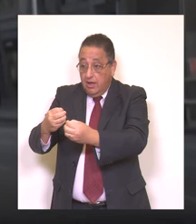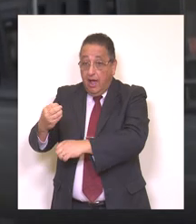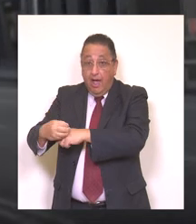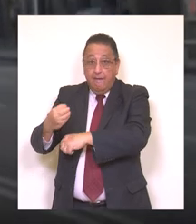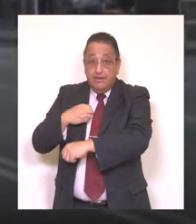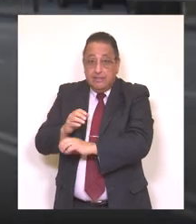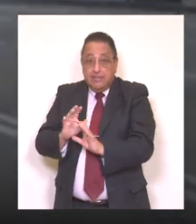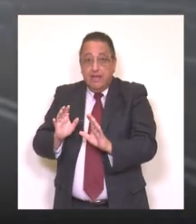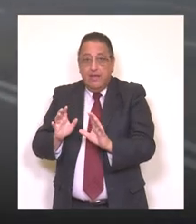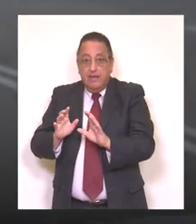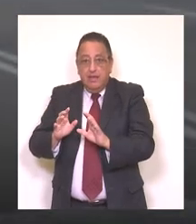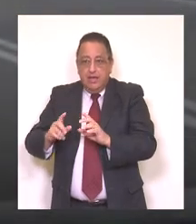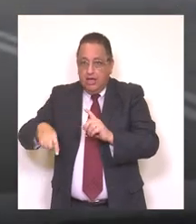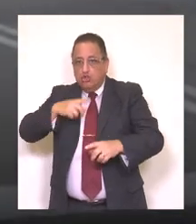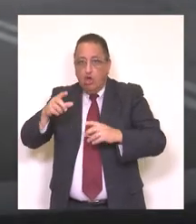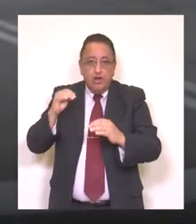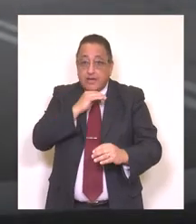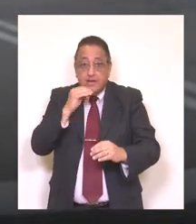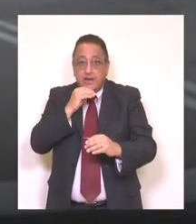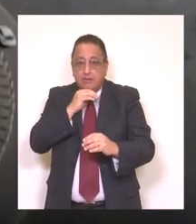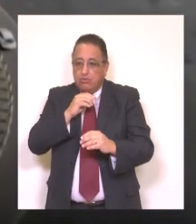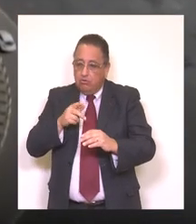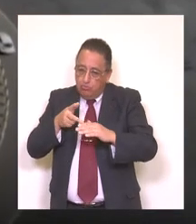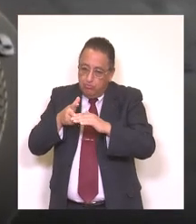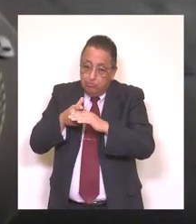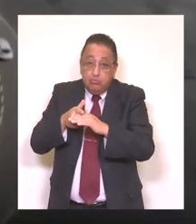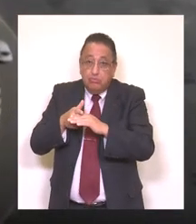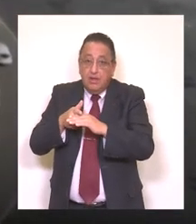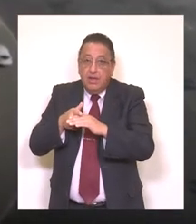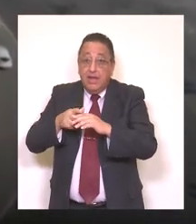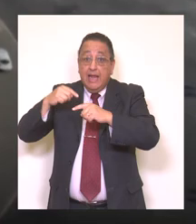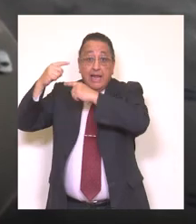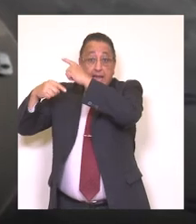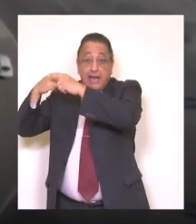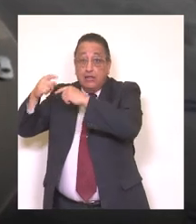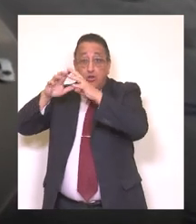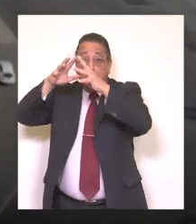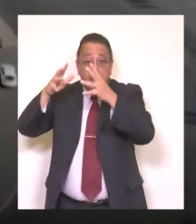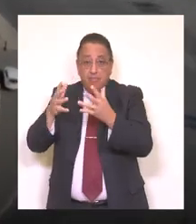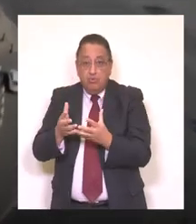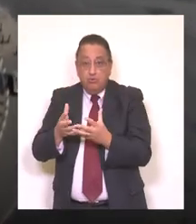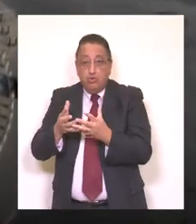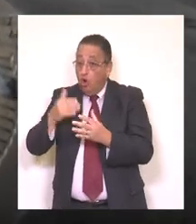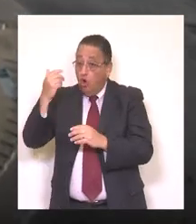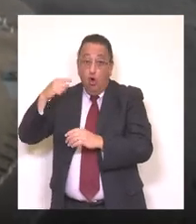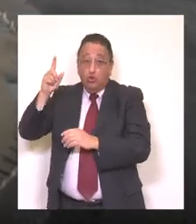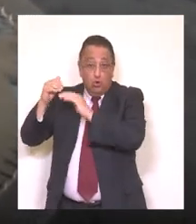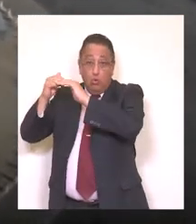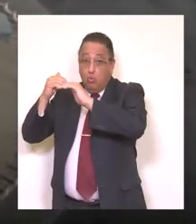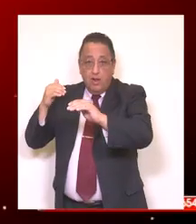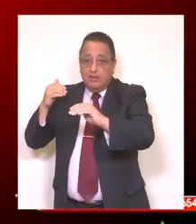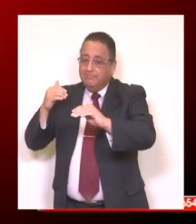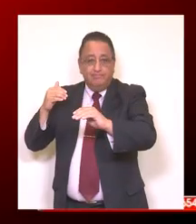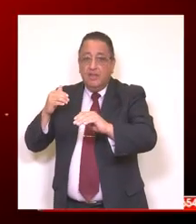Y nuestras aceleradas vidas se detuvieron. In the history of humanity, there was never a big